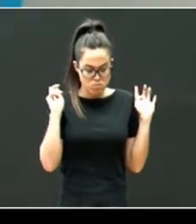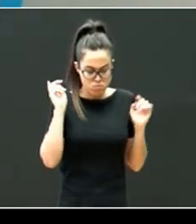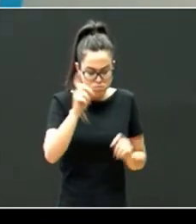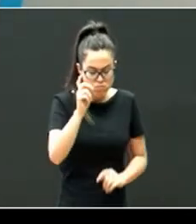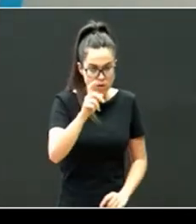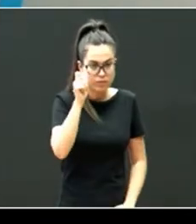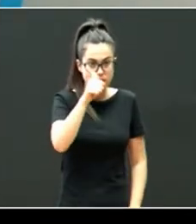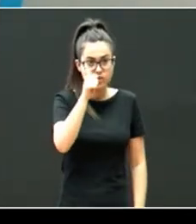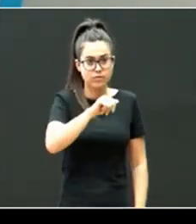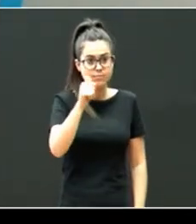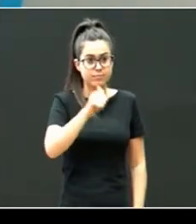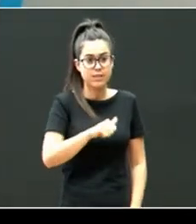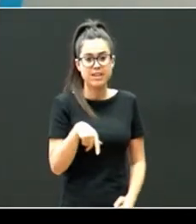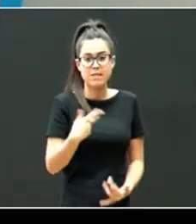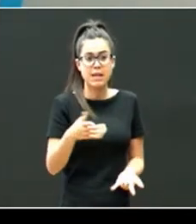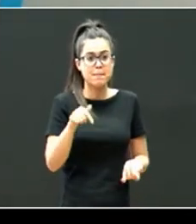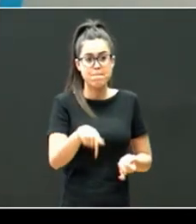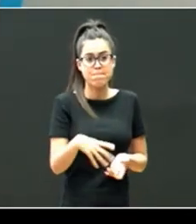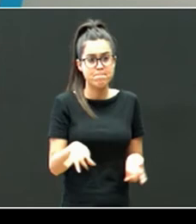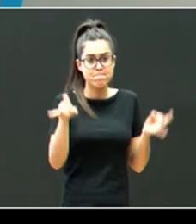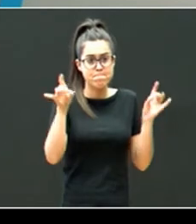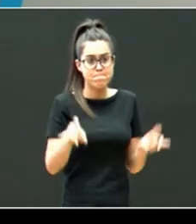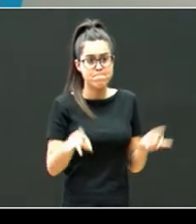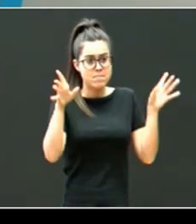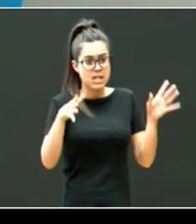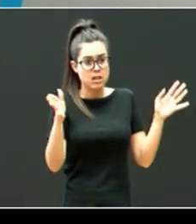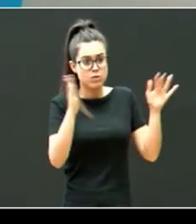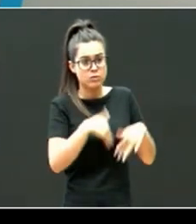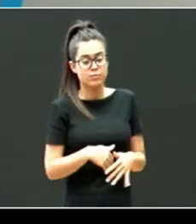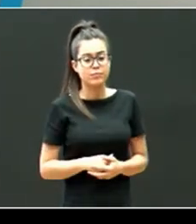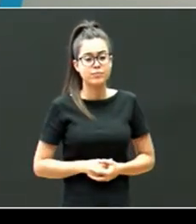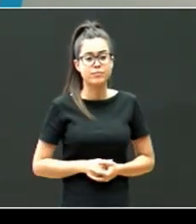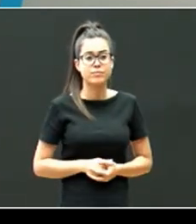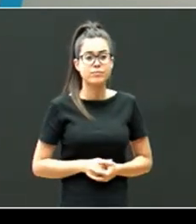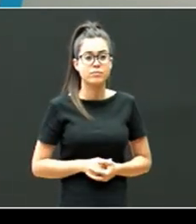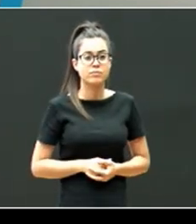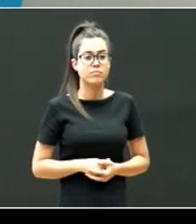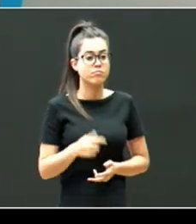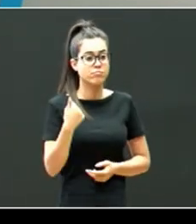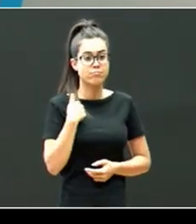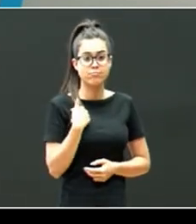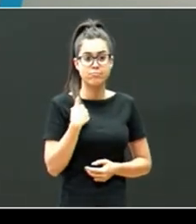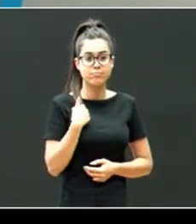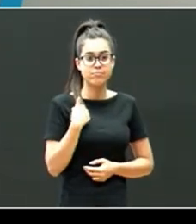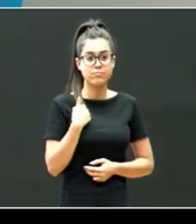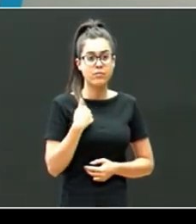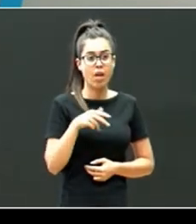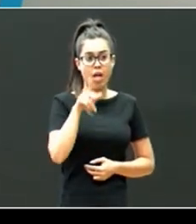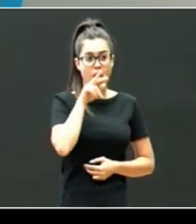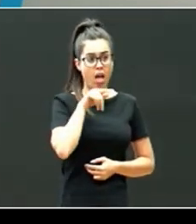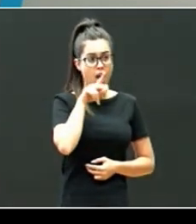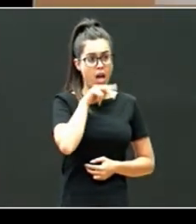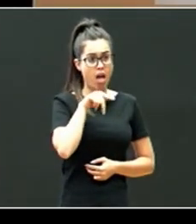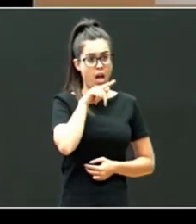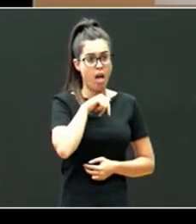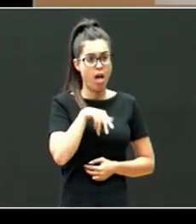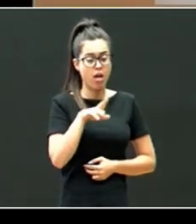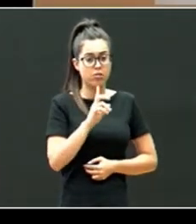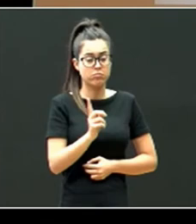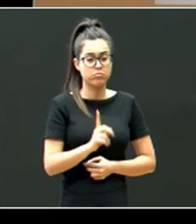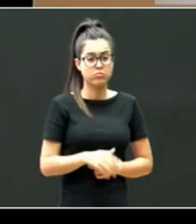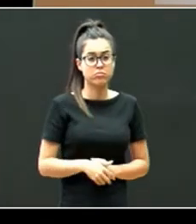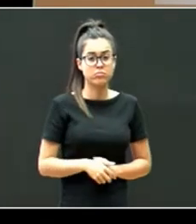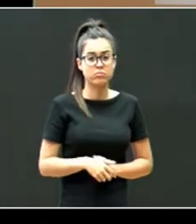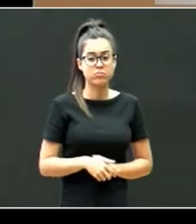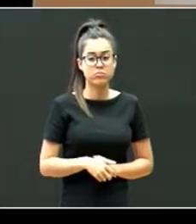magic here no hay magia aquí I do not I do not work on water yo no hablo camino sobre las aguas I do not I do not part the sea